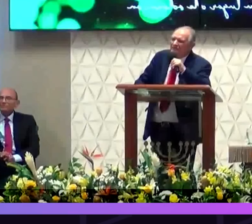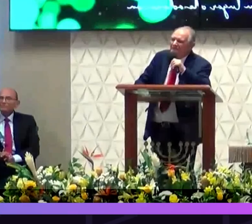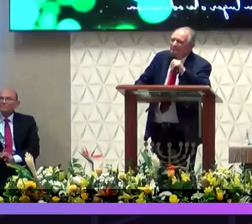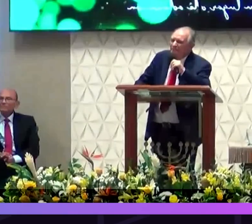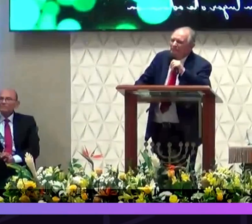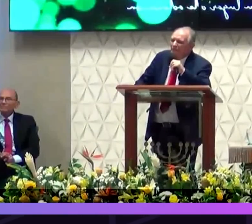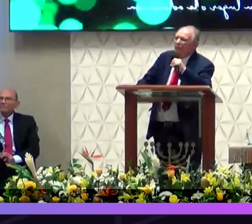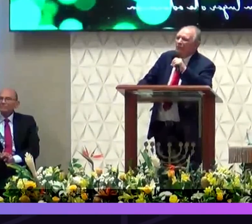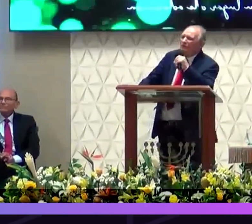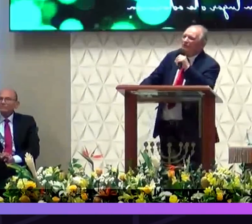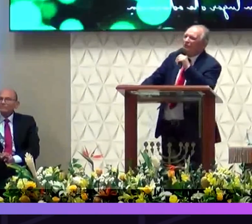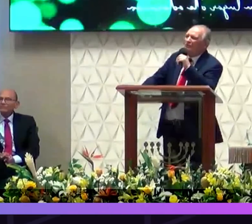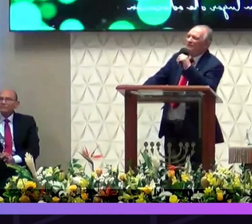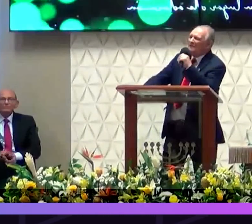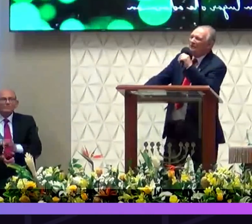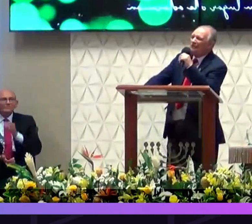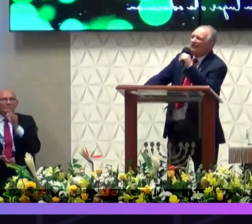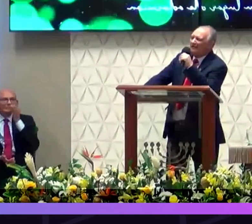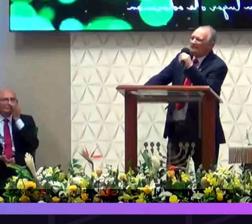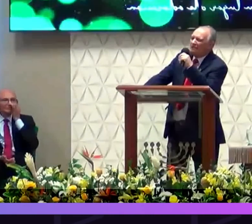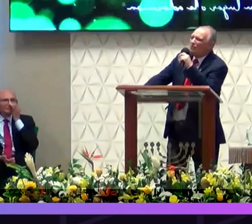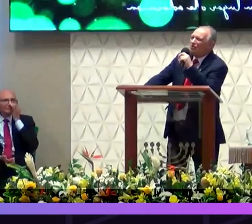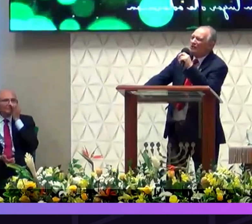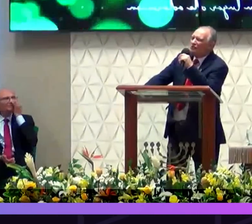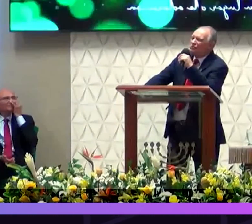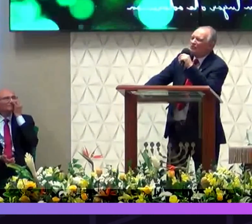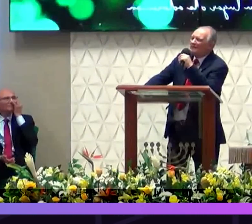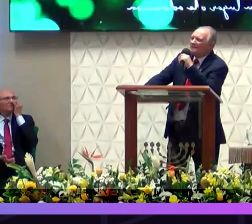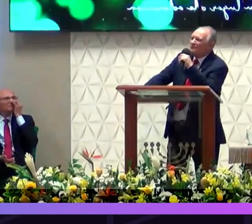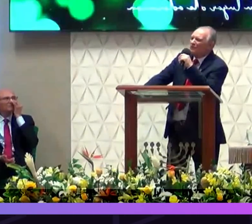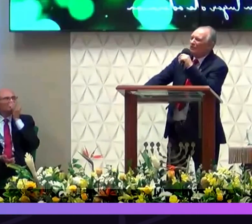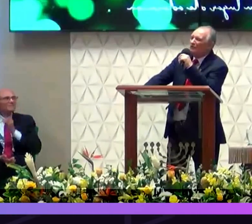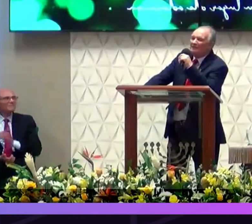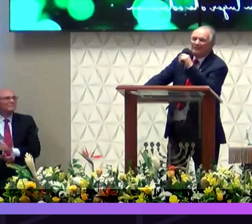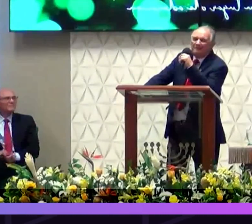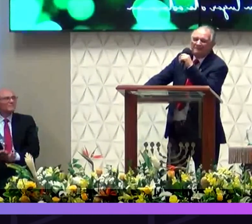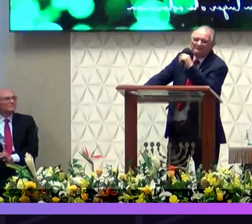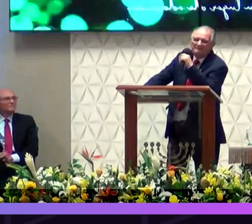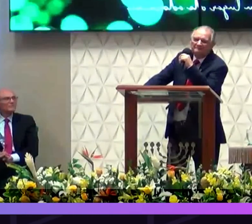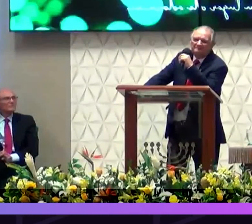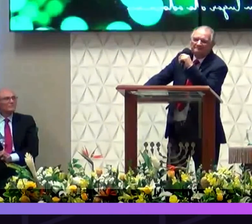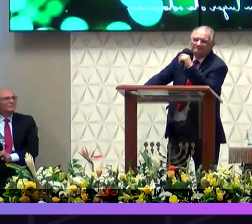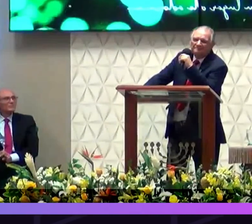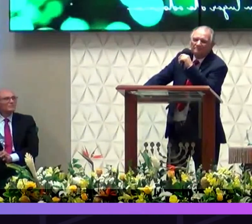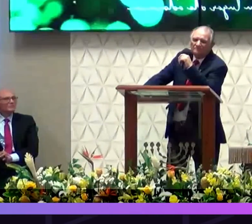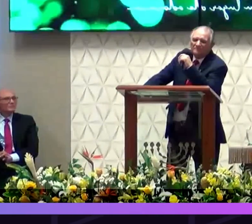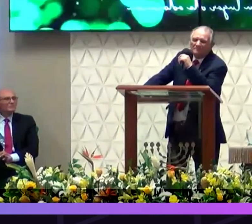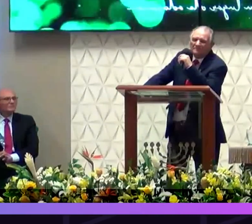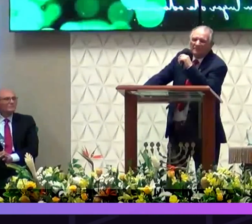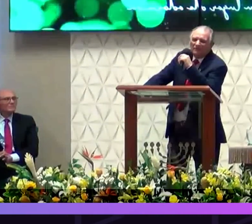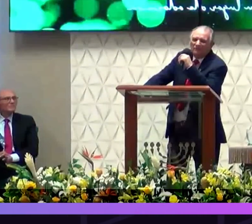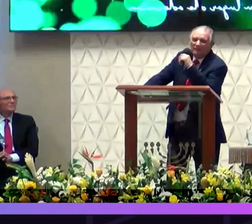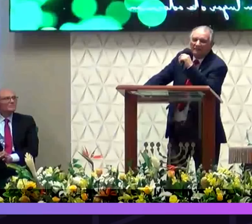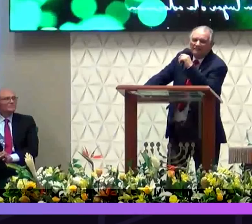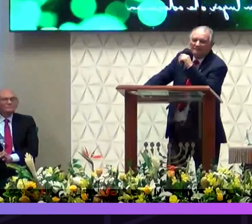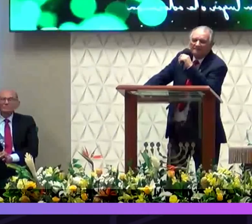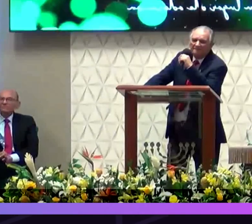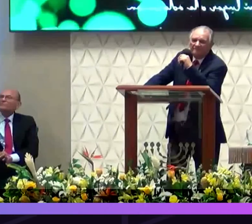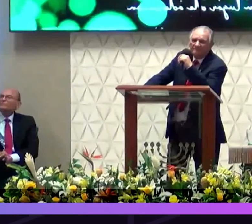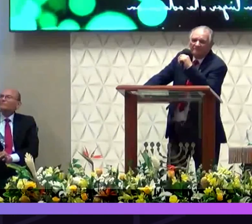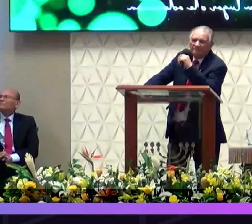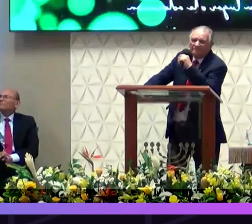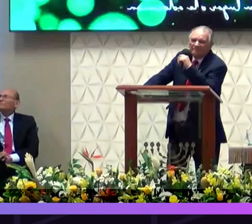conforme busque más allá lea más allá no más y que entero Manera del Cielo Channel se encarga de propagar la